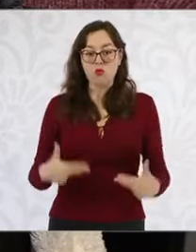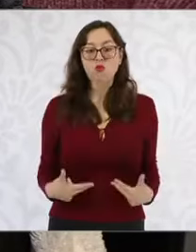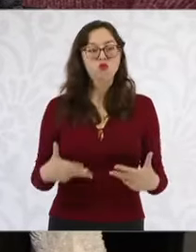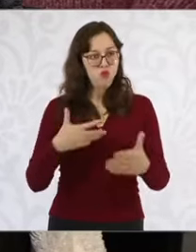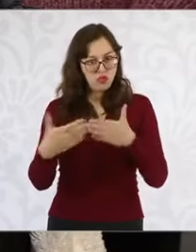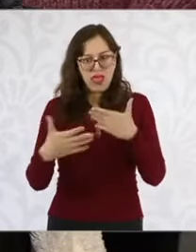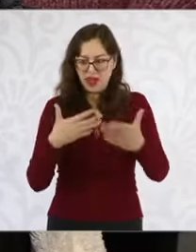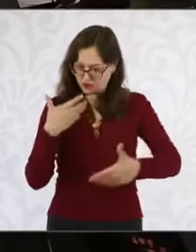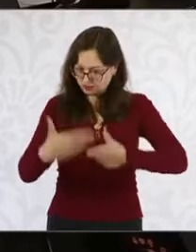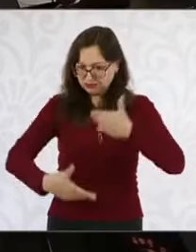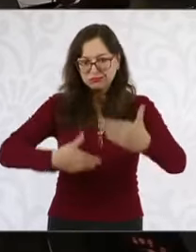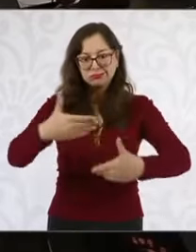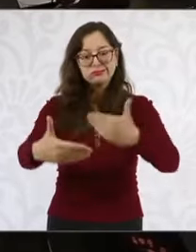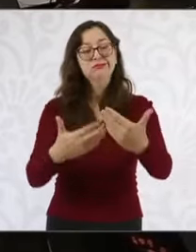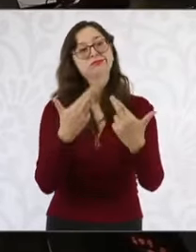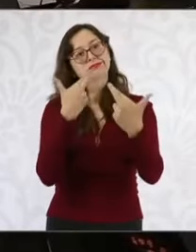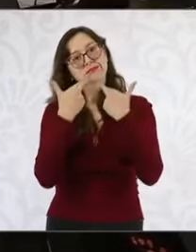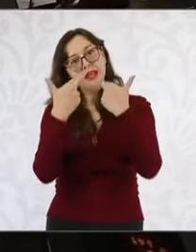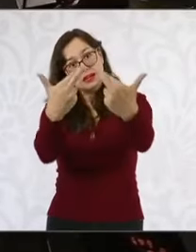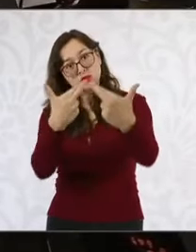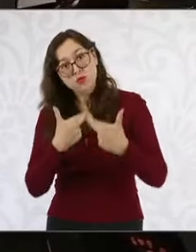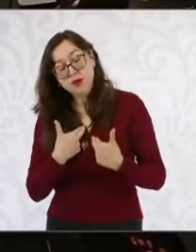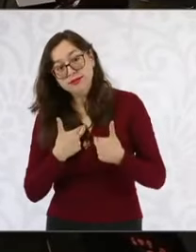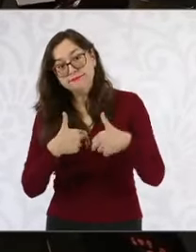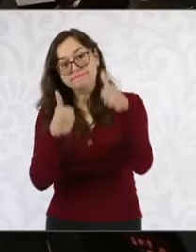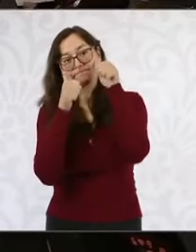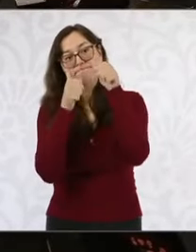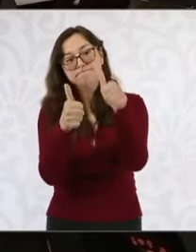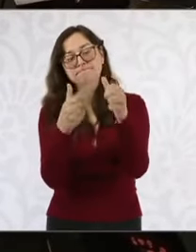su respuesta. Muchísimas gracias.